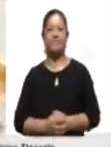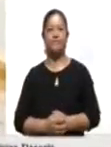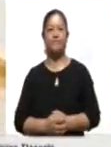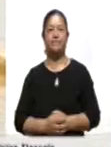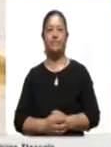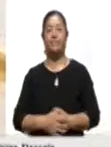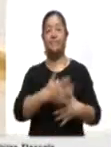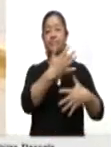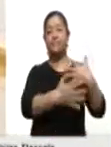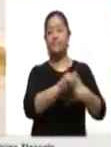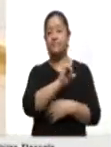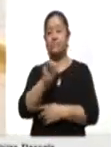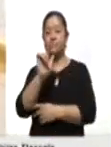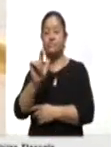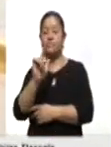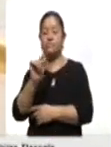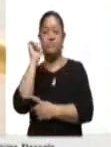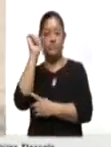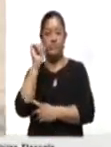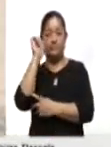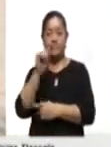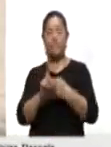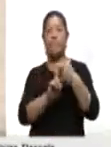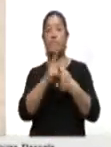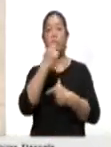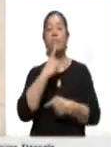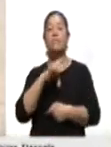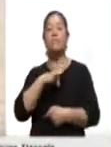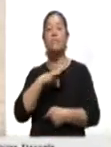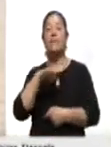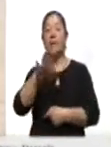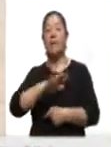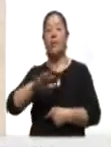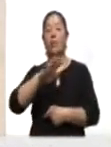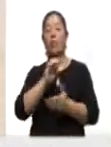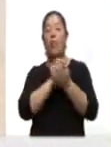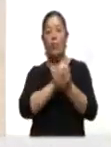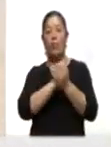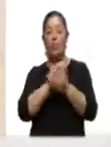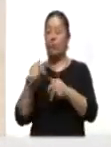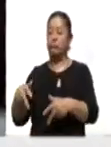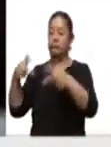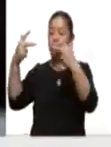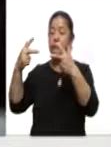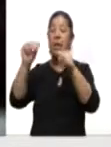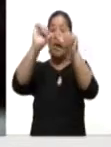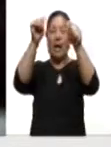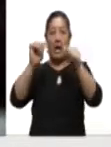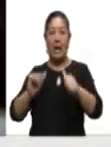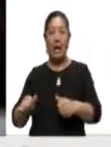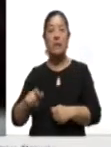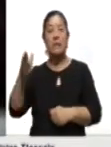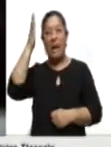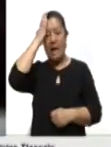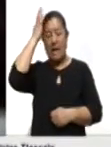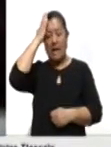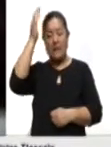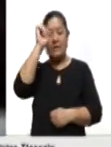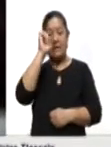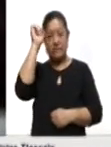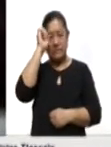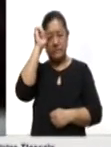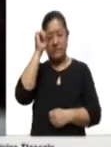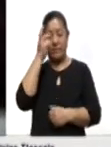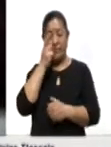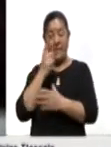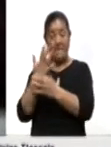Del 15 al 17 de abril, la Cruz Roja en Tlaxcala llevará a cabo una subasta virtual de arte. La delegada Silvia Elena Rodríguez mencionó